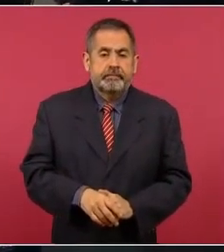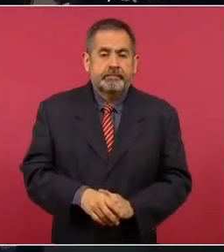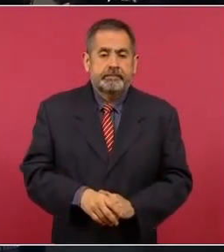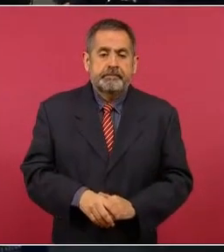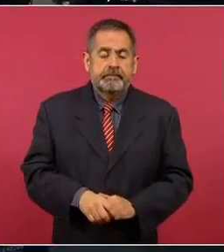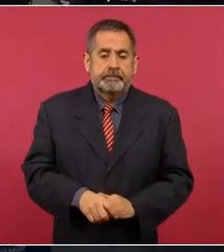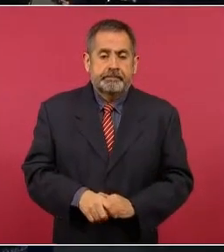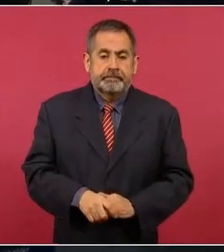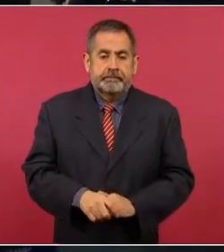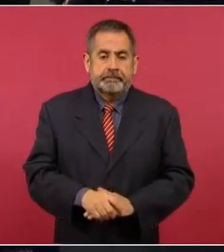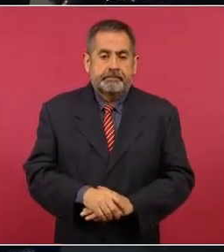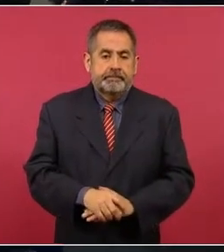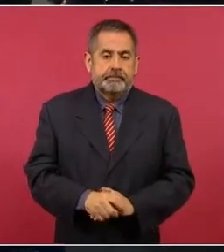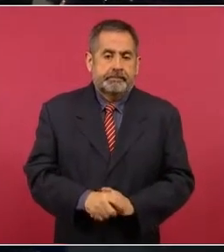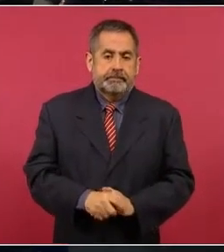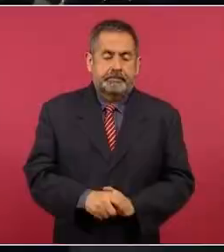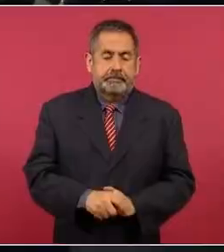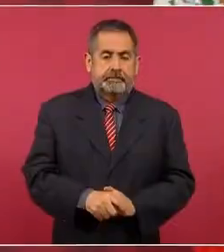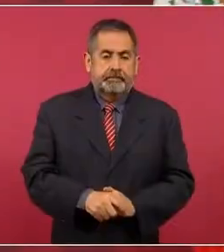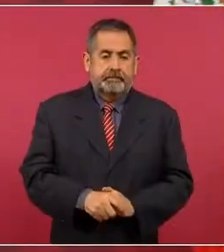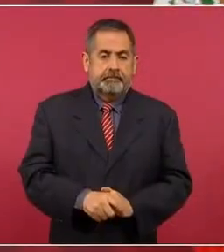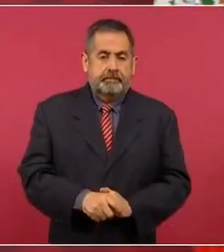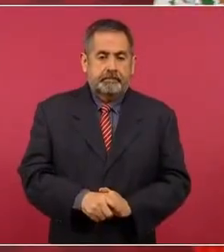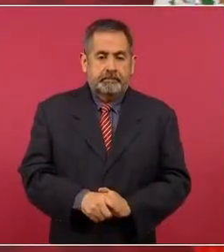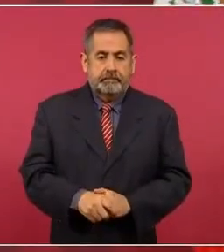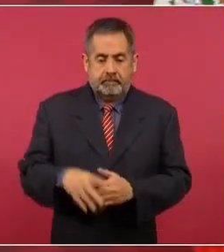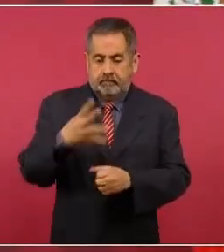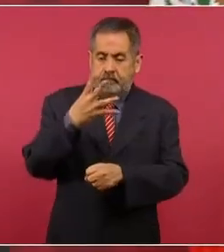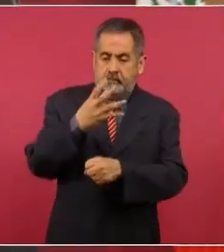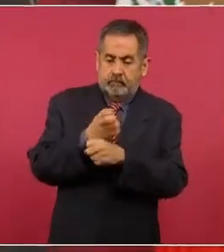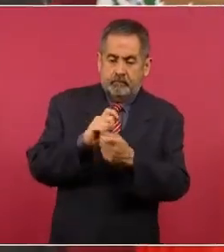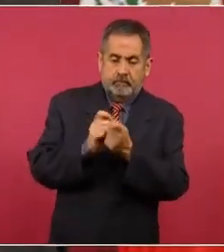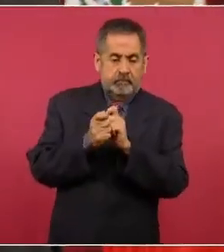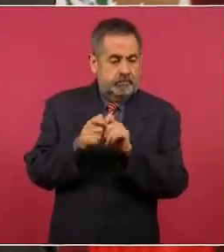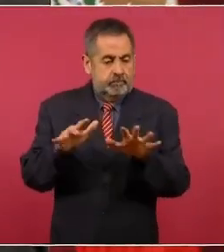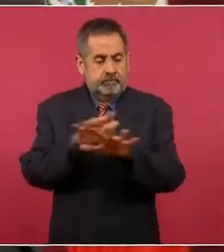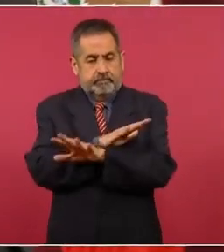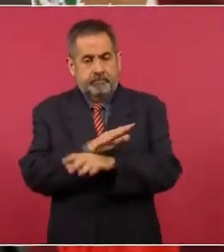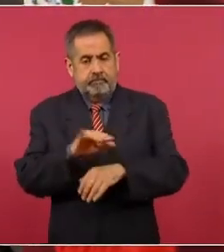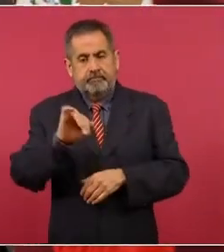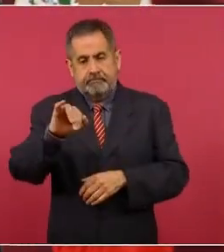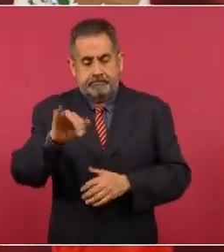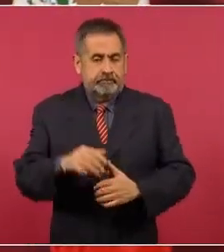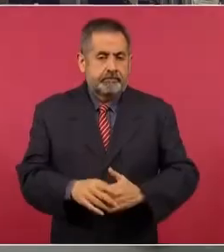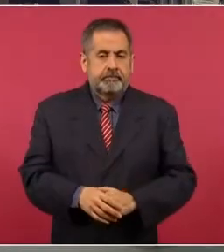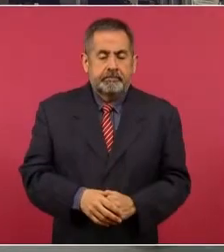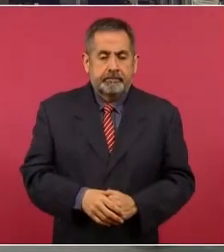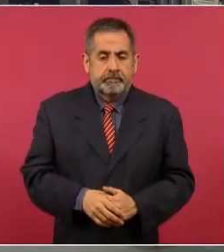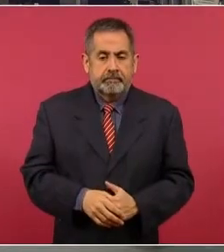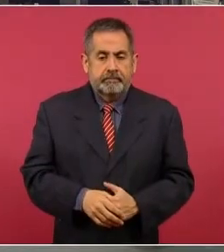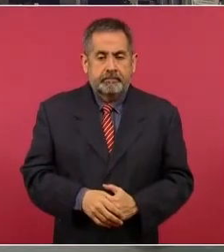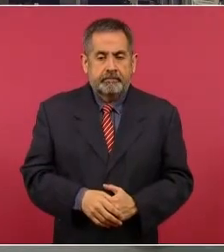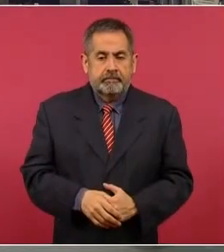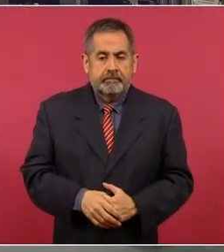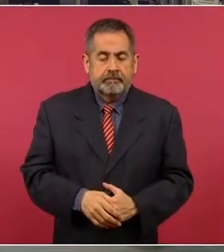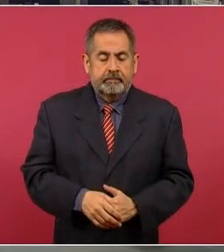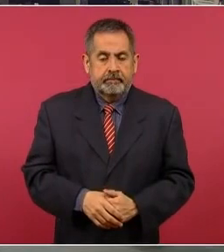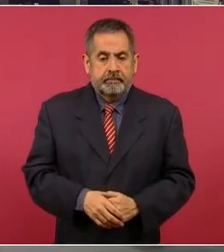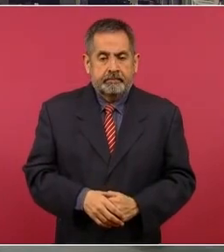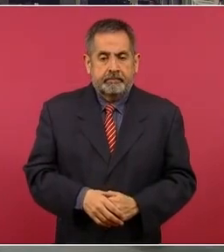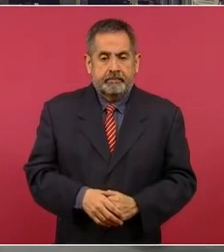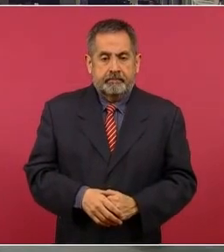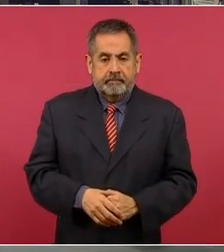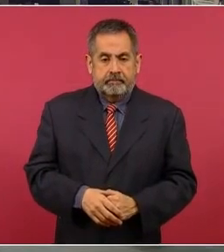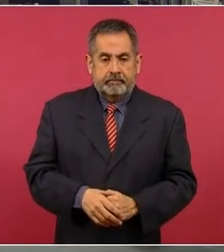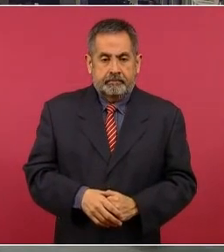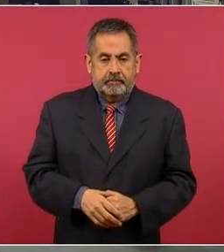Sí, Cuarta Transformación. Siempre la marcha de usted, presidente, tenía